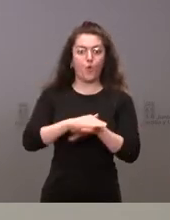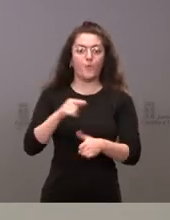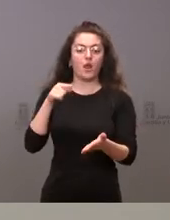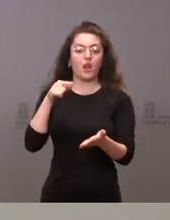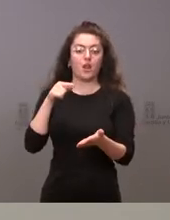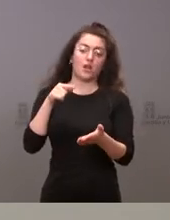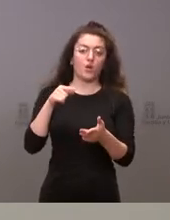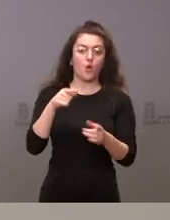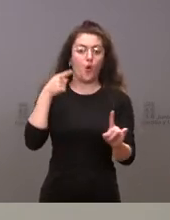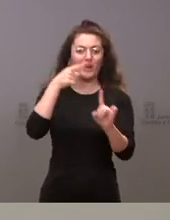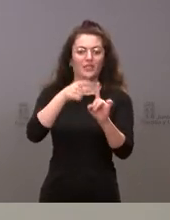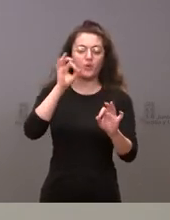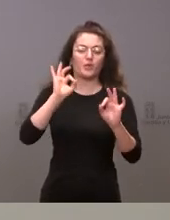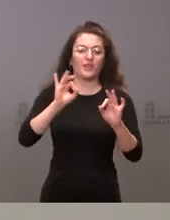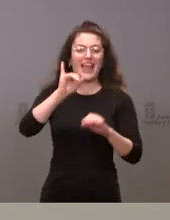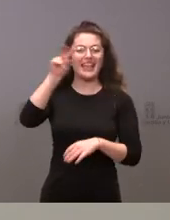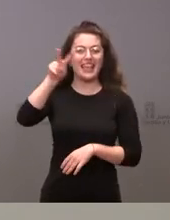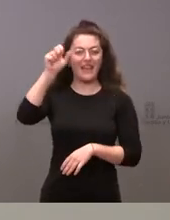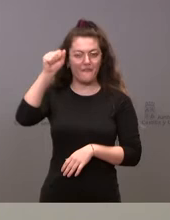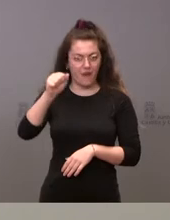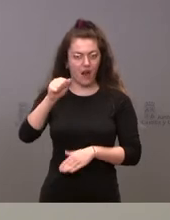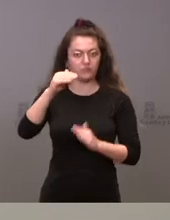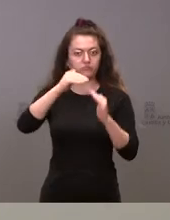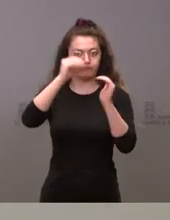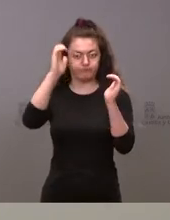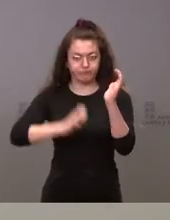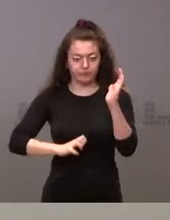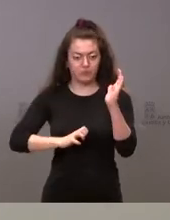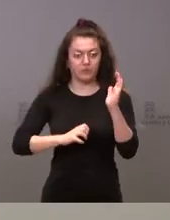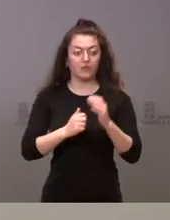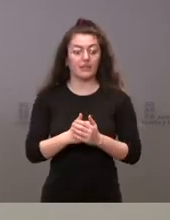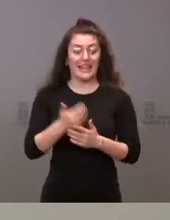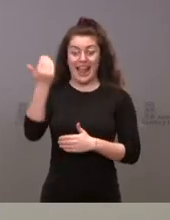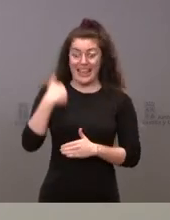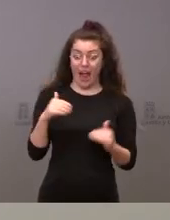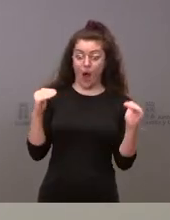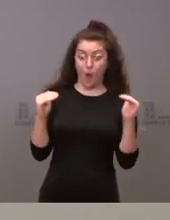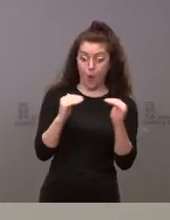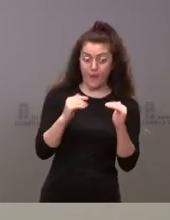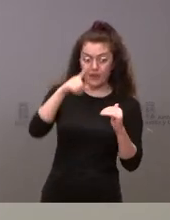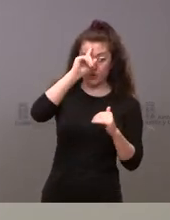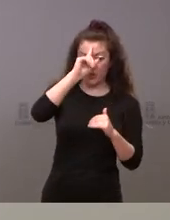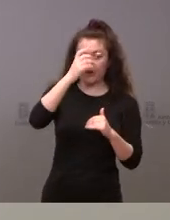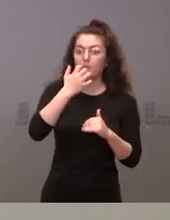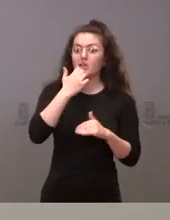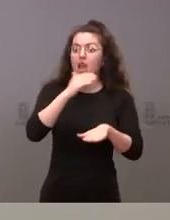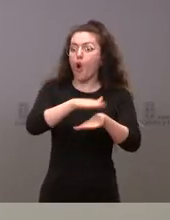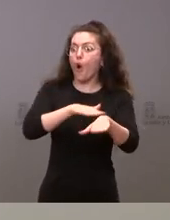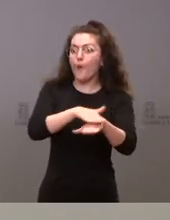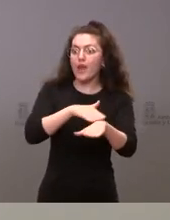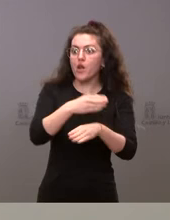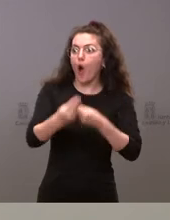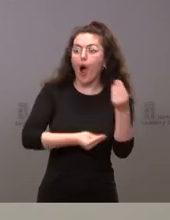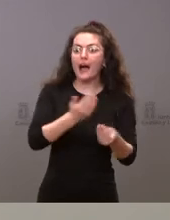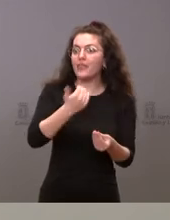planteado anteriormente y estamos ya a jueves y no sabemos que el gobierno nos haya convocado no haya planteado ninguna iniciativa en